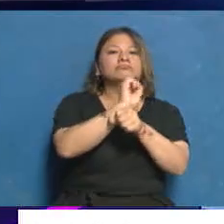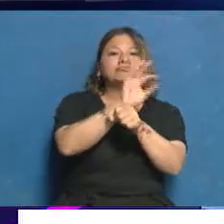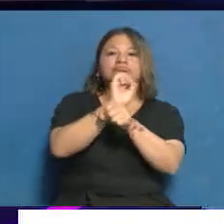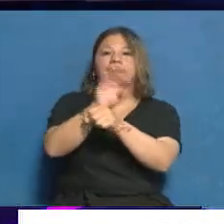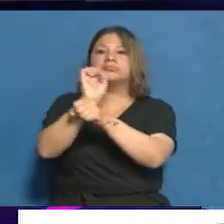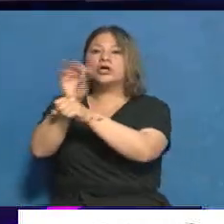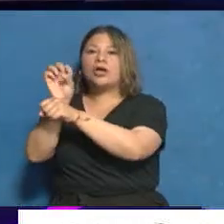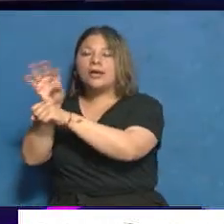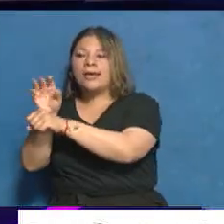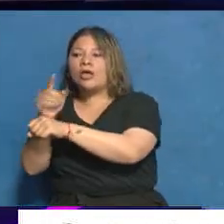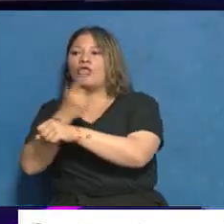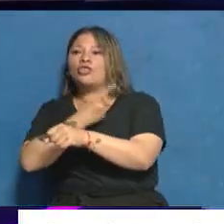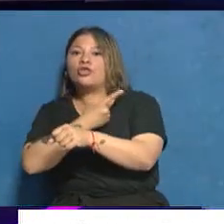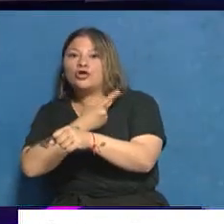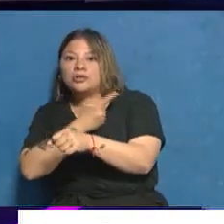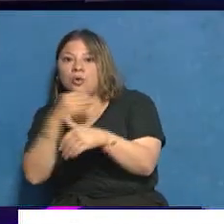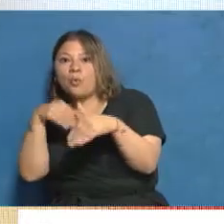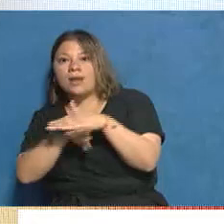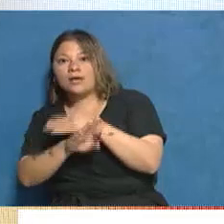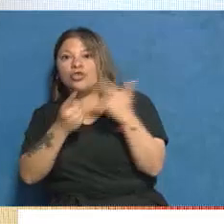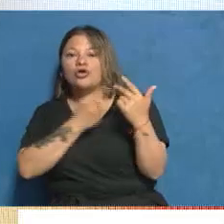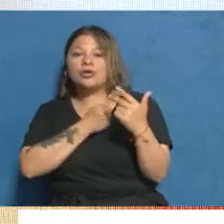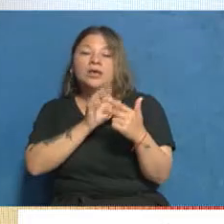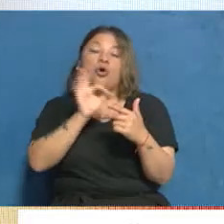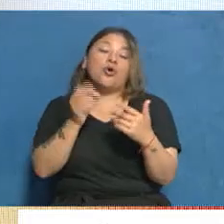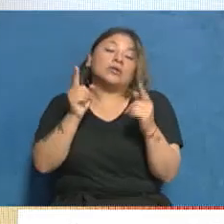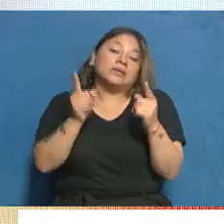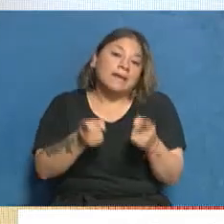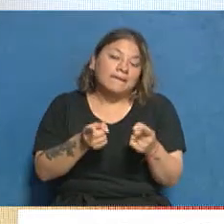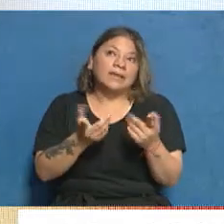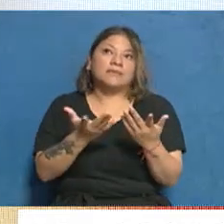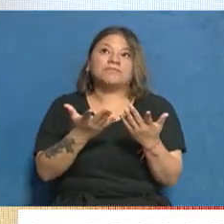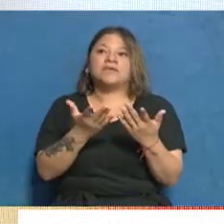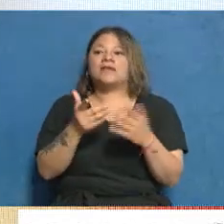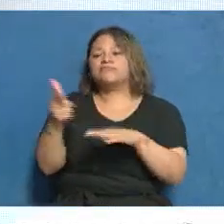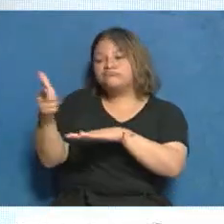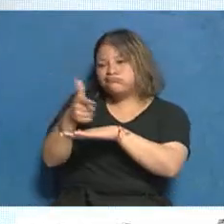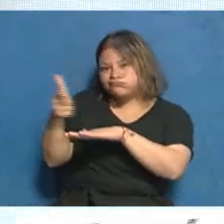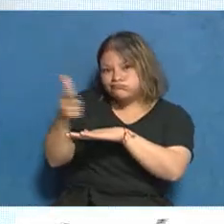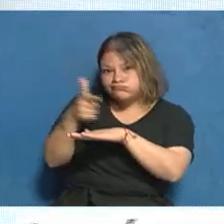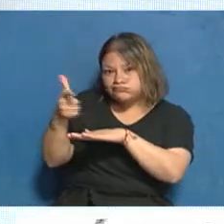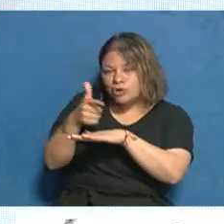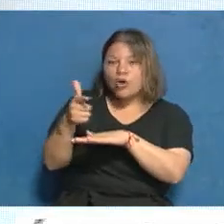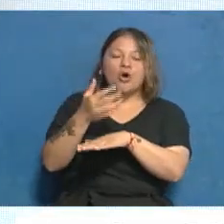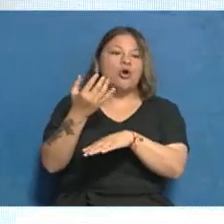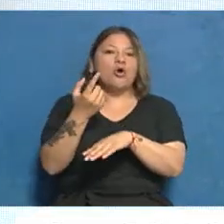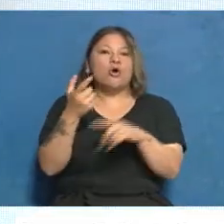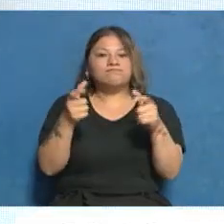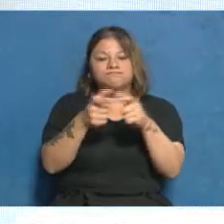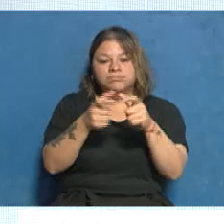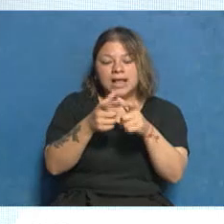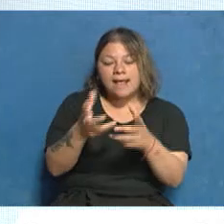alojados en los dispositivos y, por supuesto, también si se trata de producción o de tenencia y